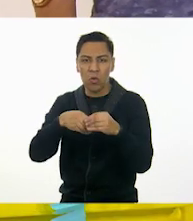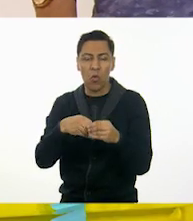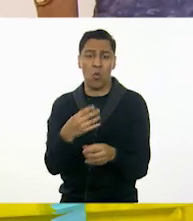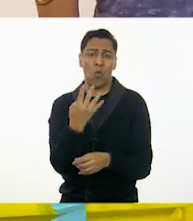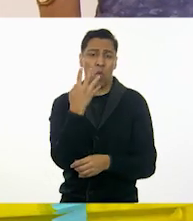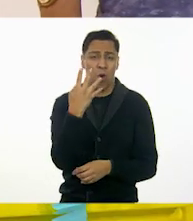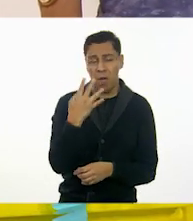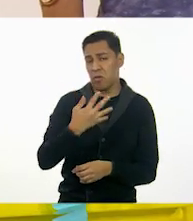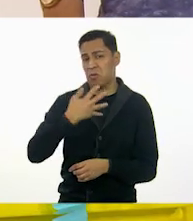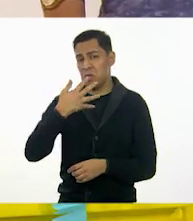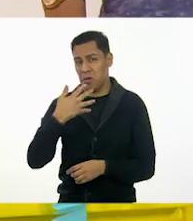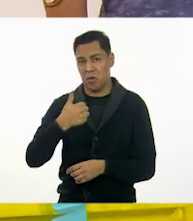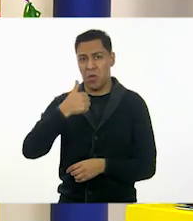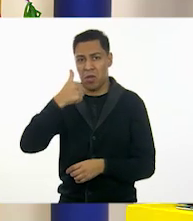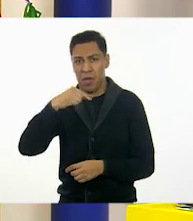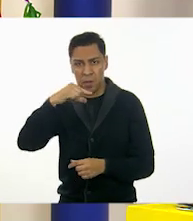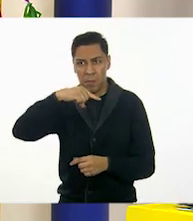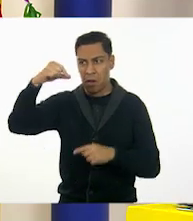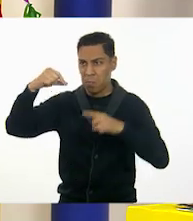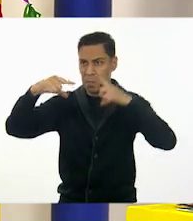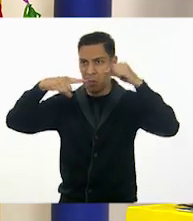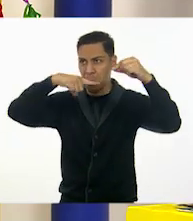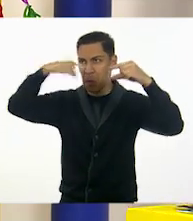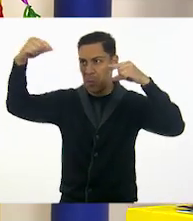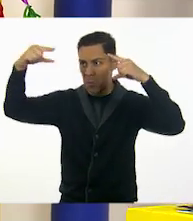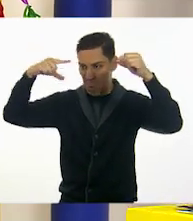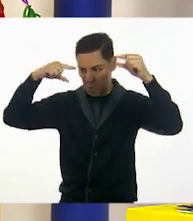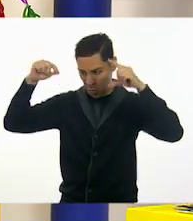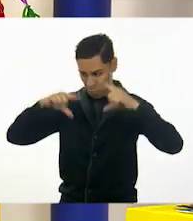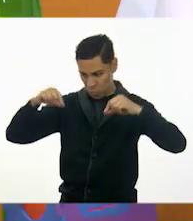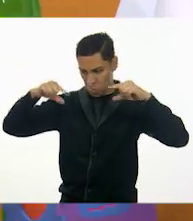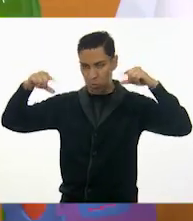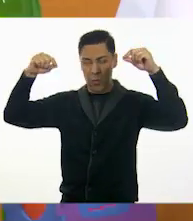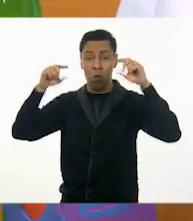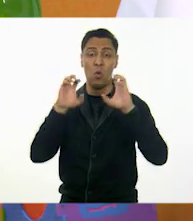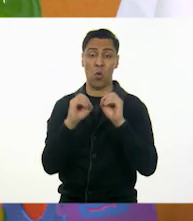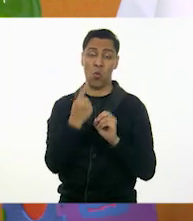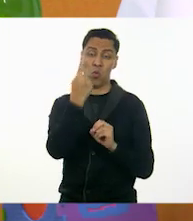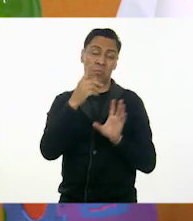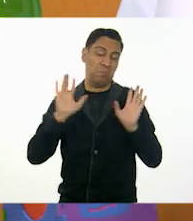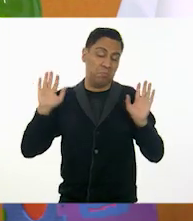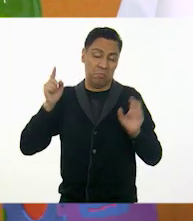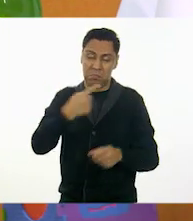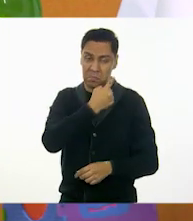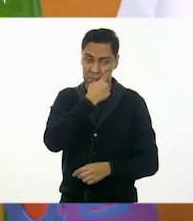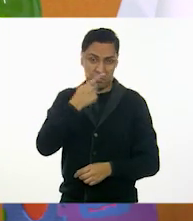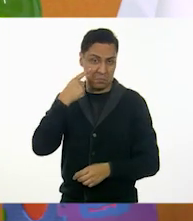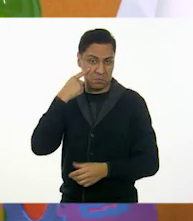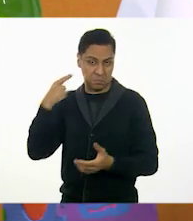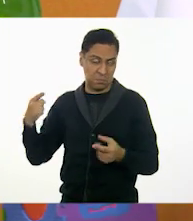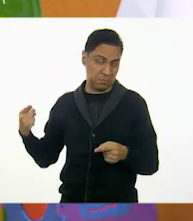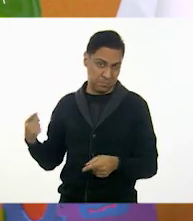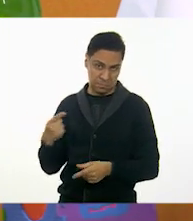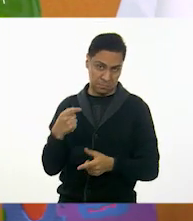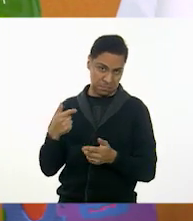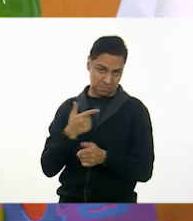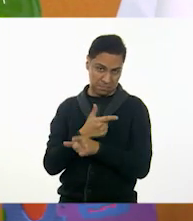cuatro, cinco, seis, siete picos, ¿verdad? O uno, o dos, lo que quieras formar. O Exactamente. Y los colores.